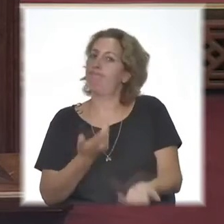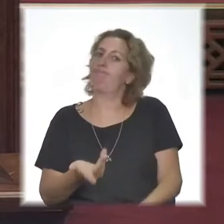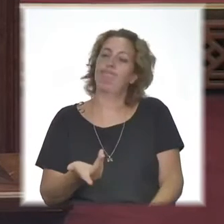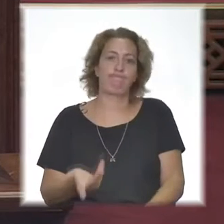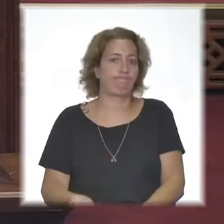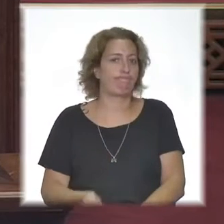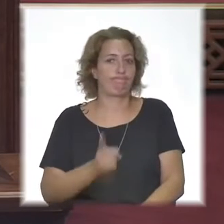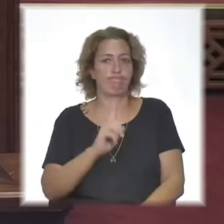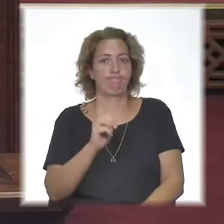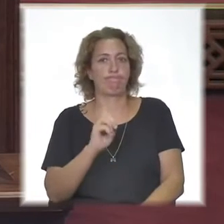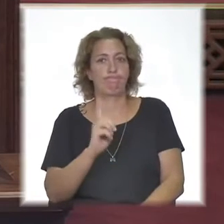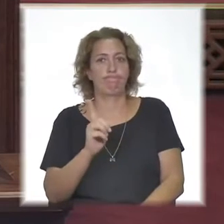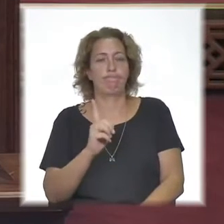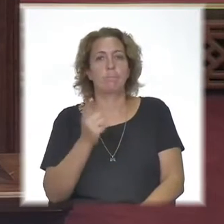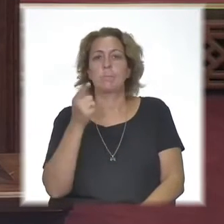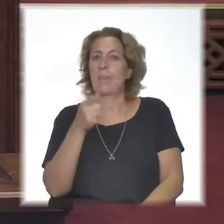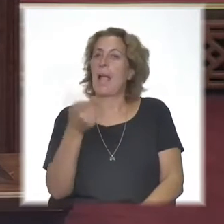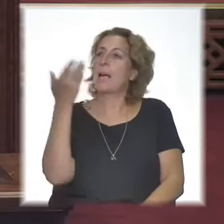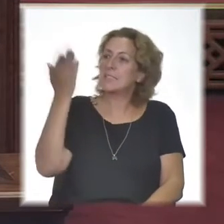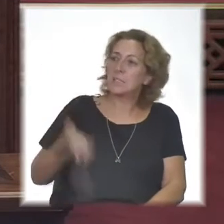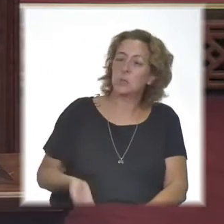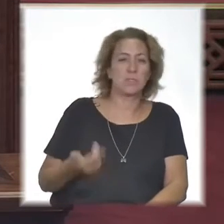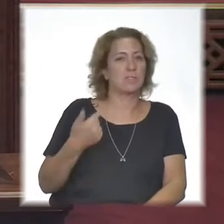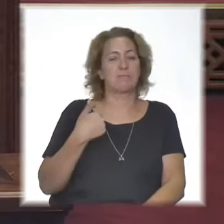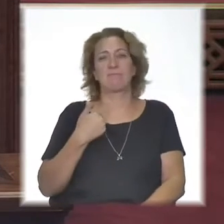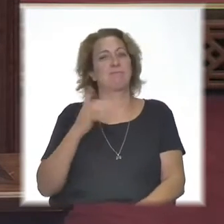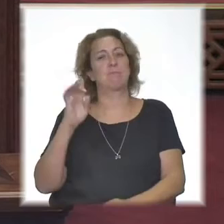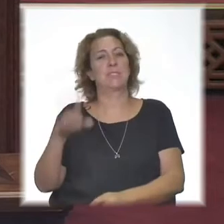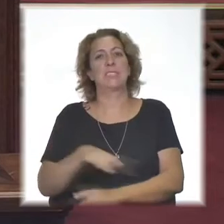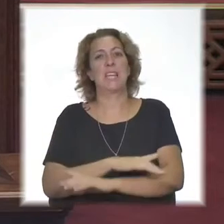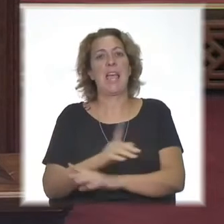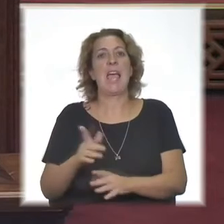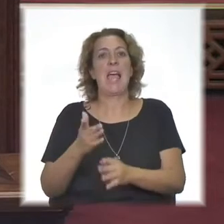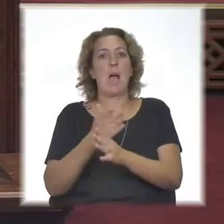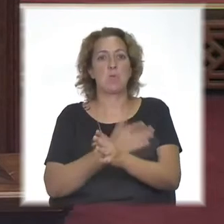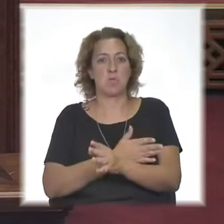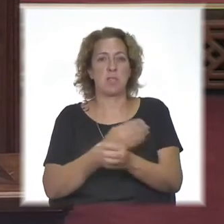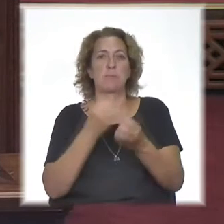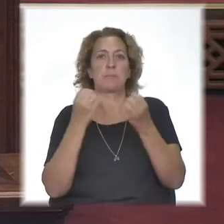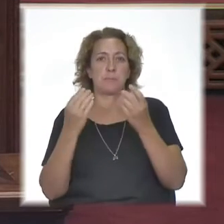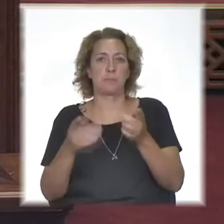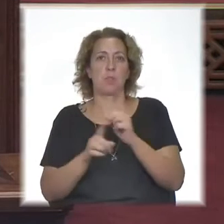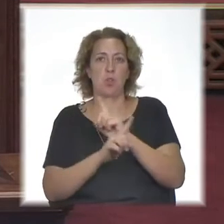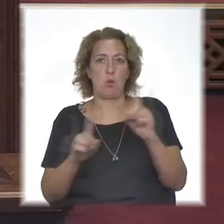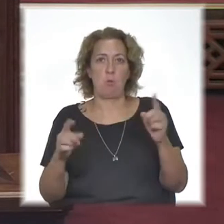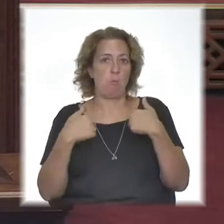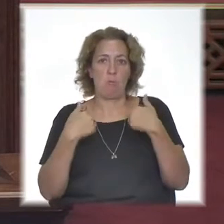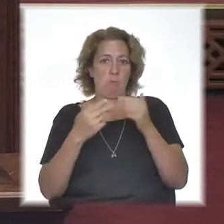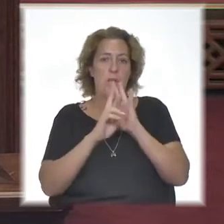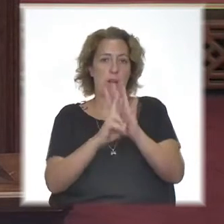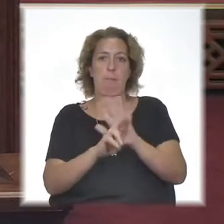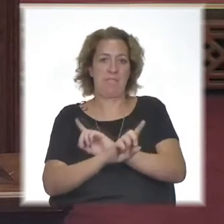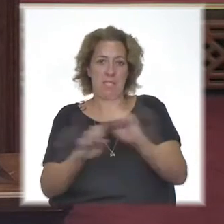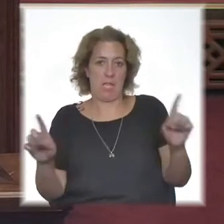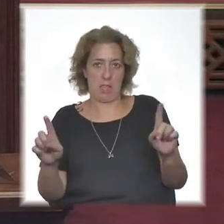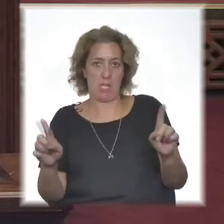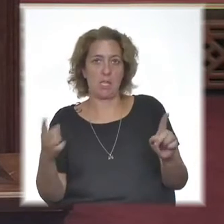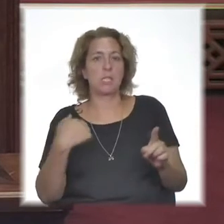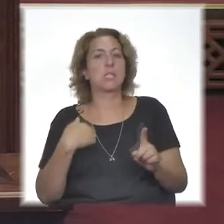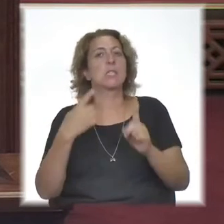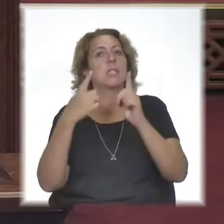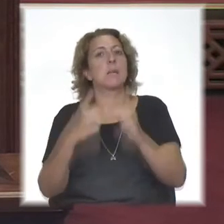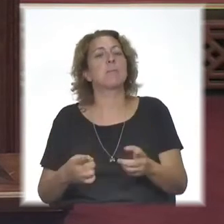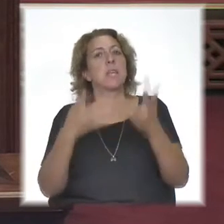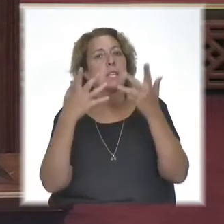desear. Este tipo de actitudes desprestigian completamente la causa. Por supuesto que no me representan. Y también quiero